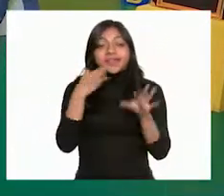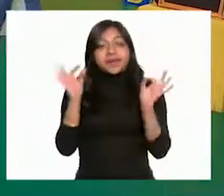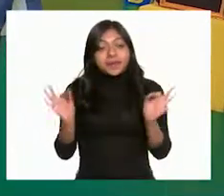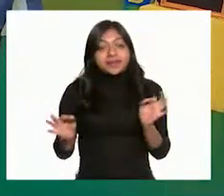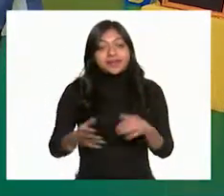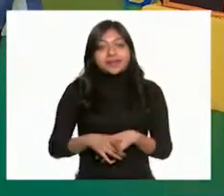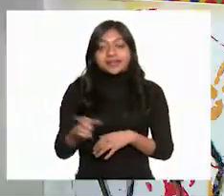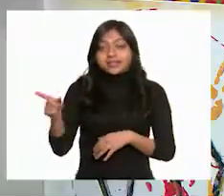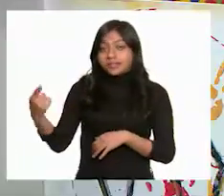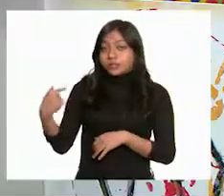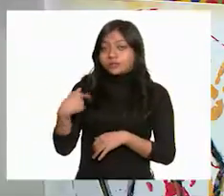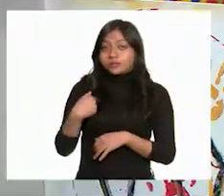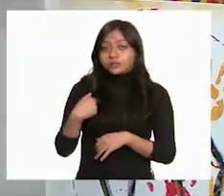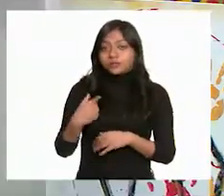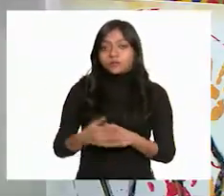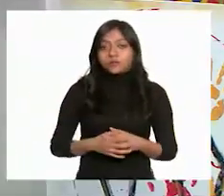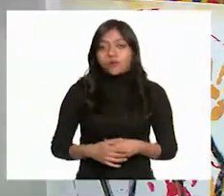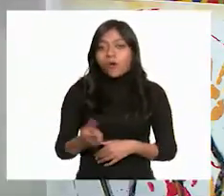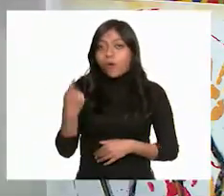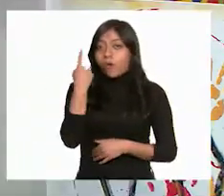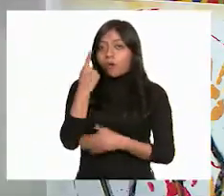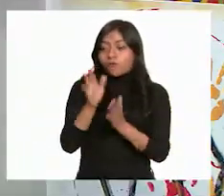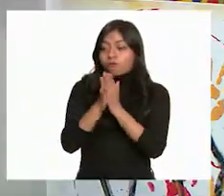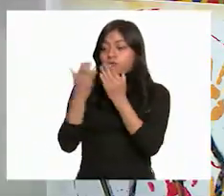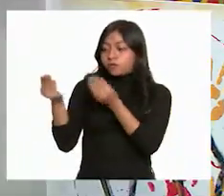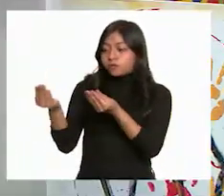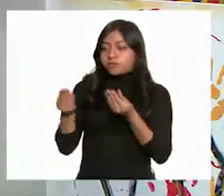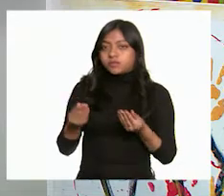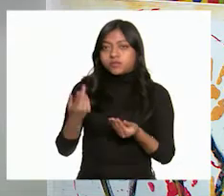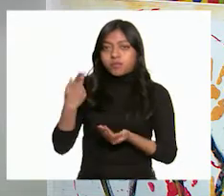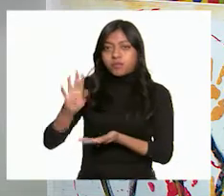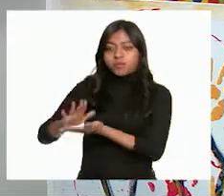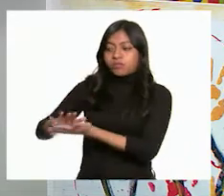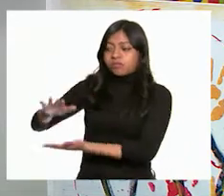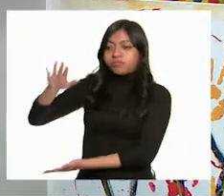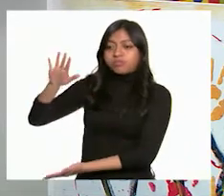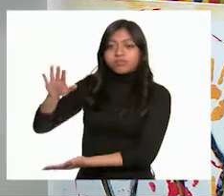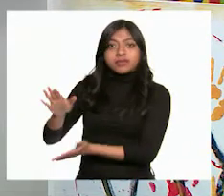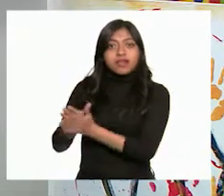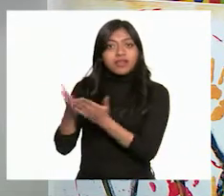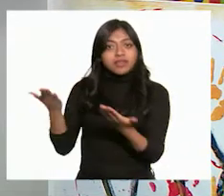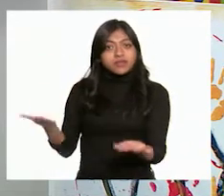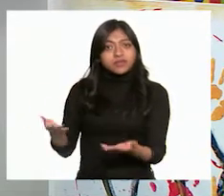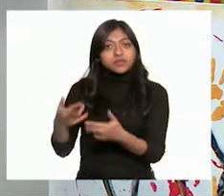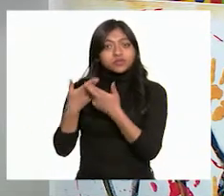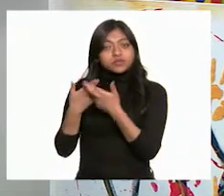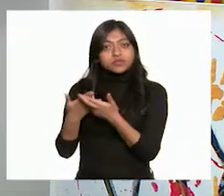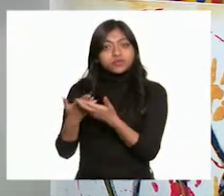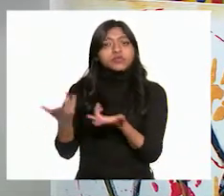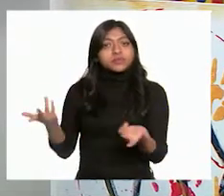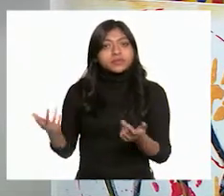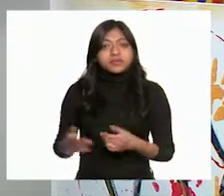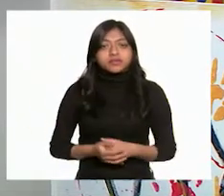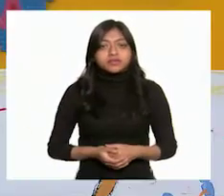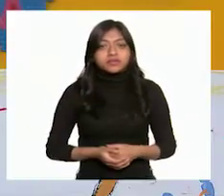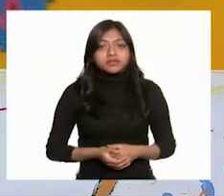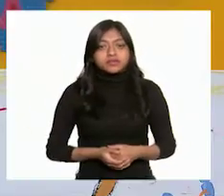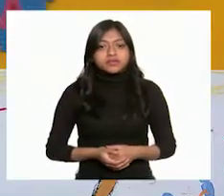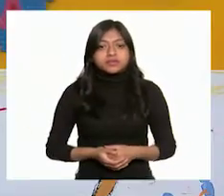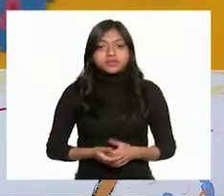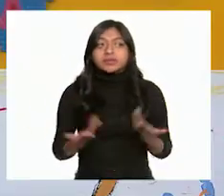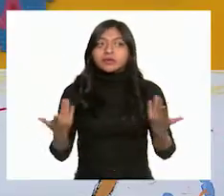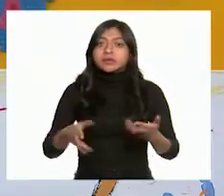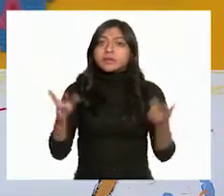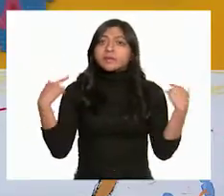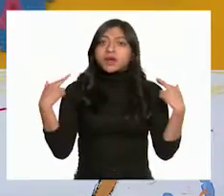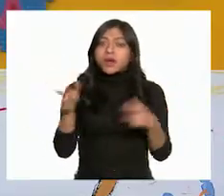bueno, aunque Panchito y yo tomáramos uno, aún seguirían sobrando. ¿Qué podemos hacer? Maestra, ¿y